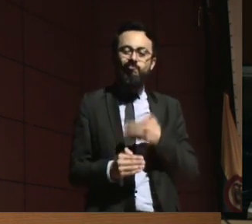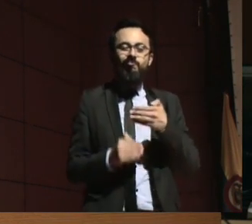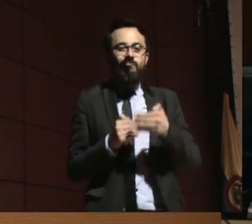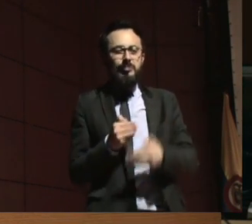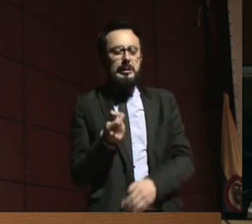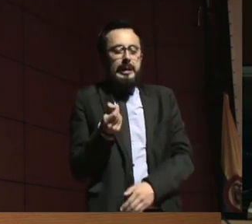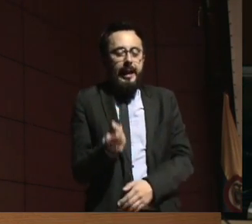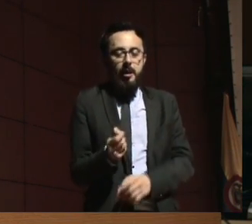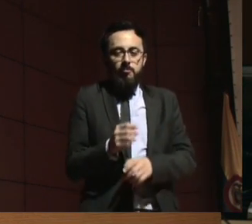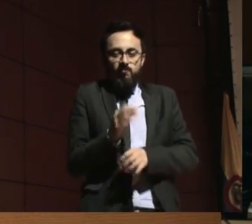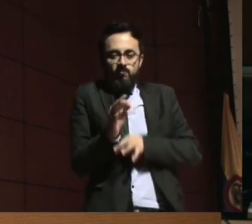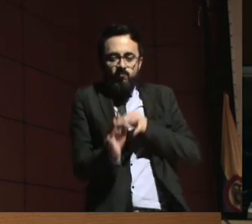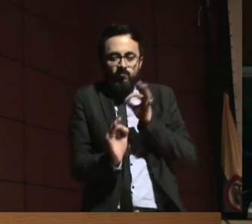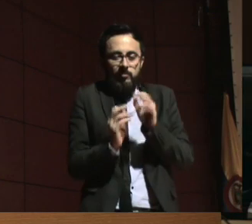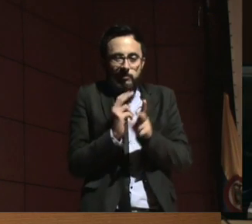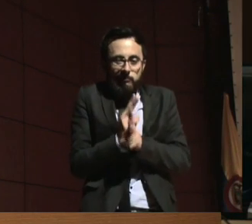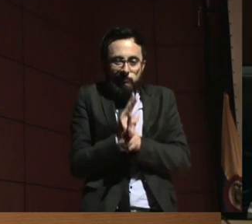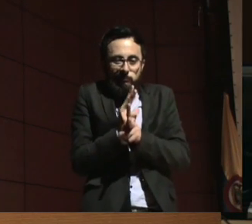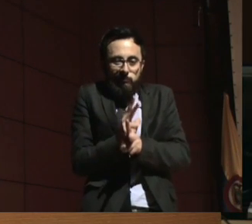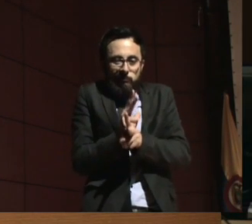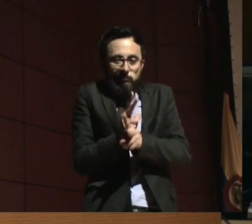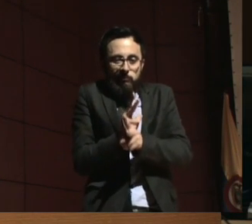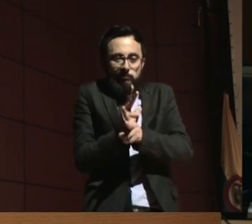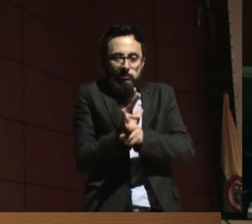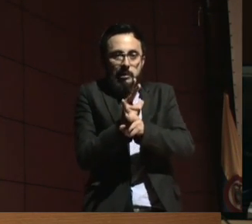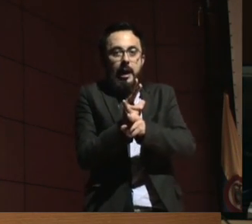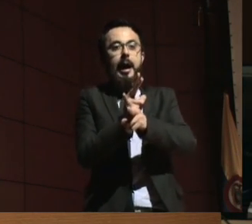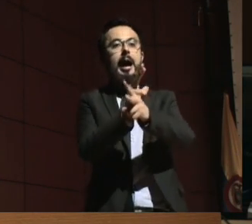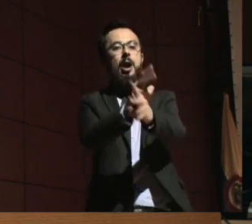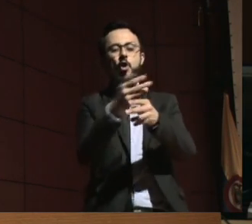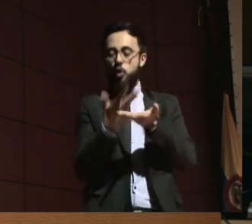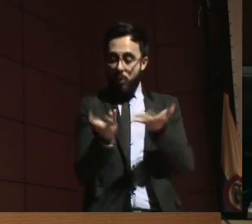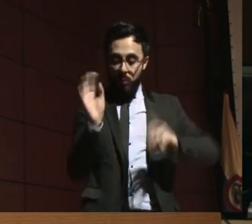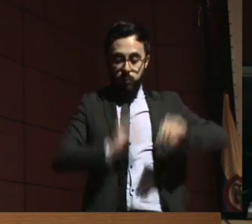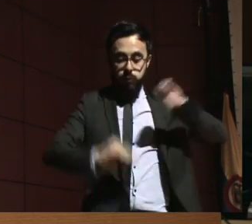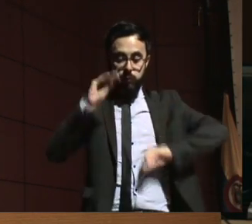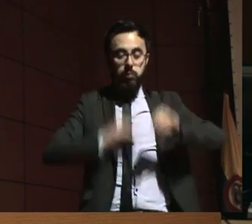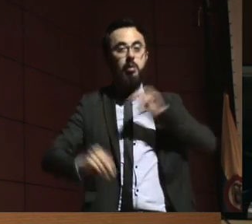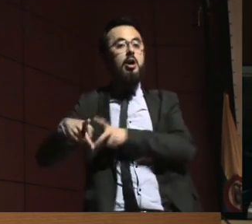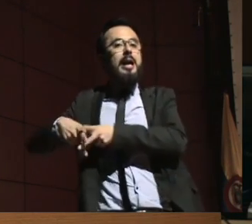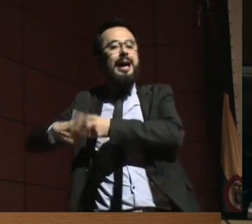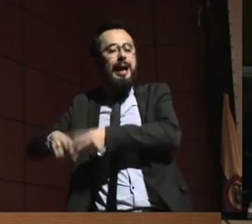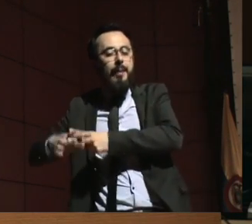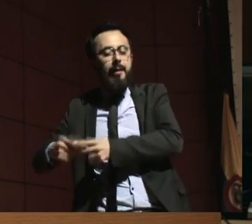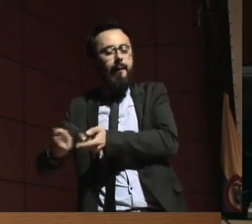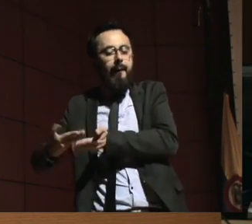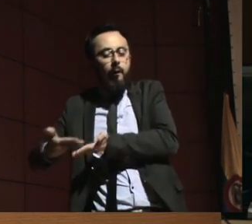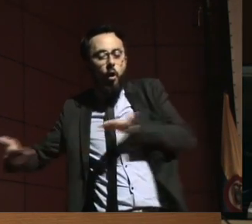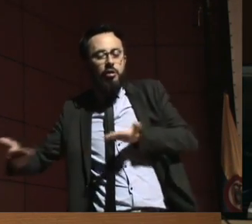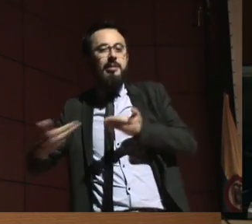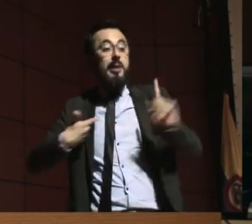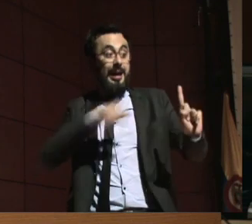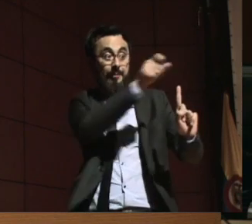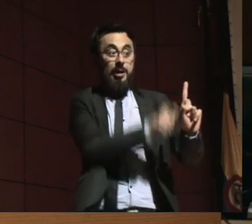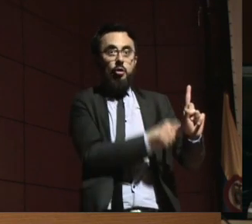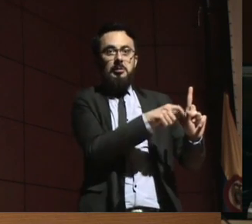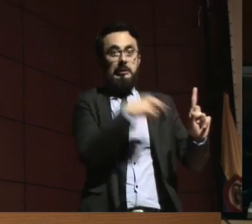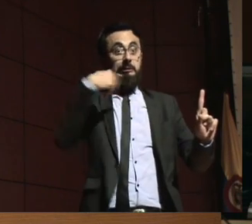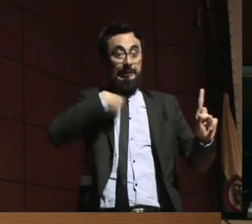elementos y herramientas para llegar a saber cuál es la voluntad del otro. Eso es bastante complicado.